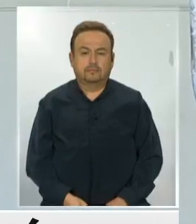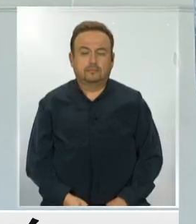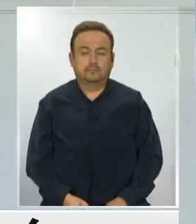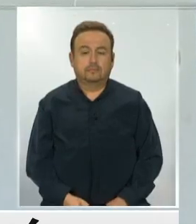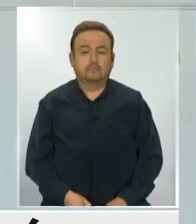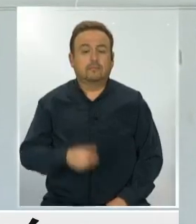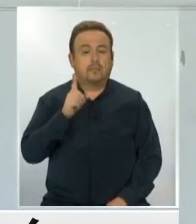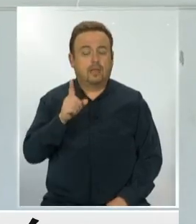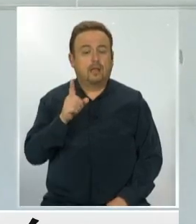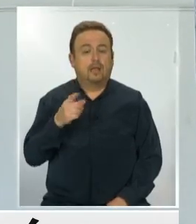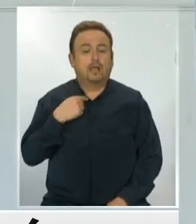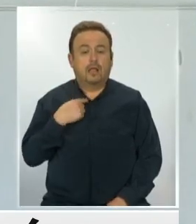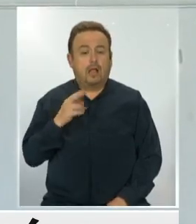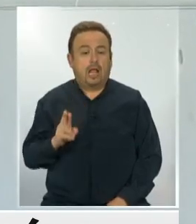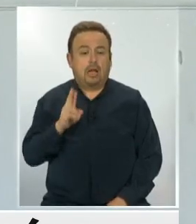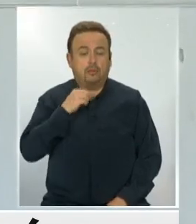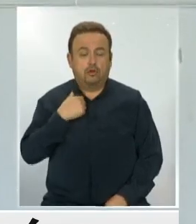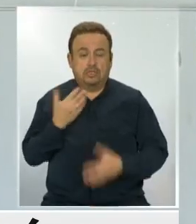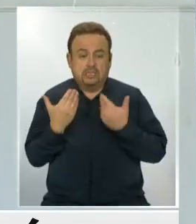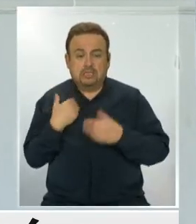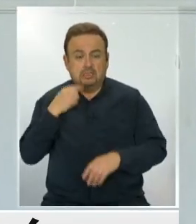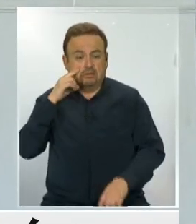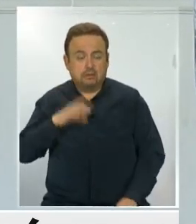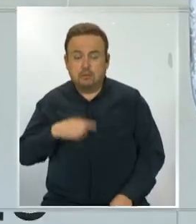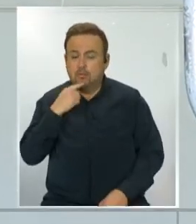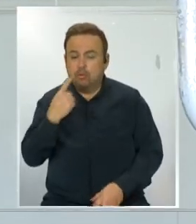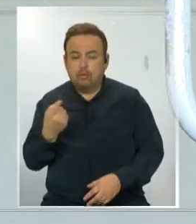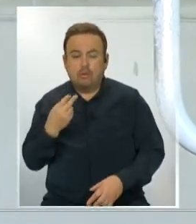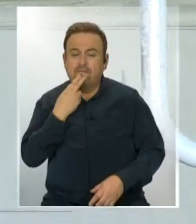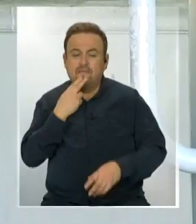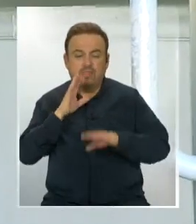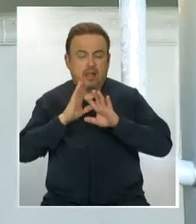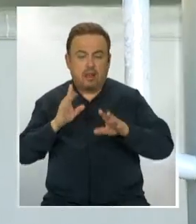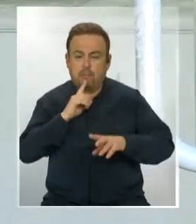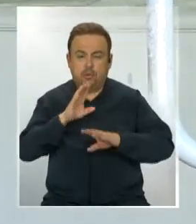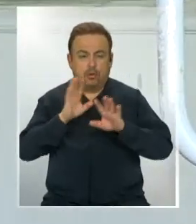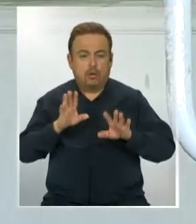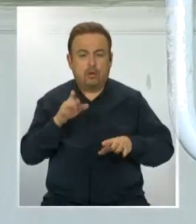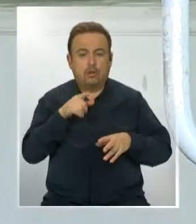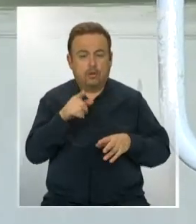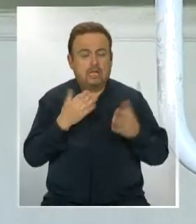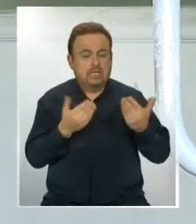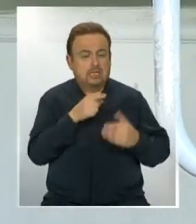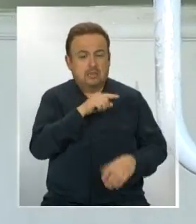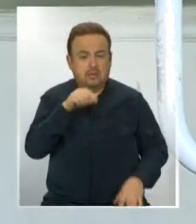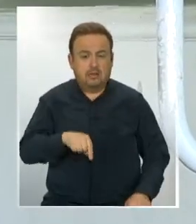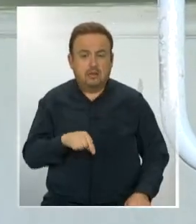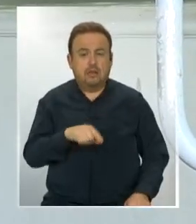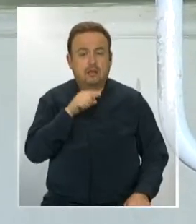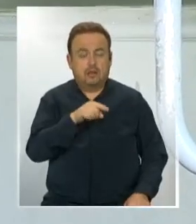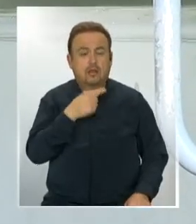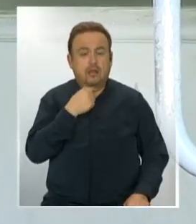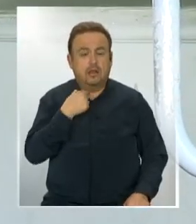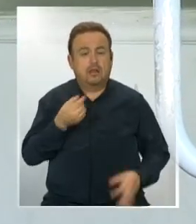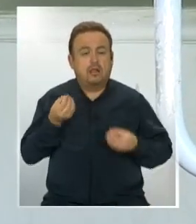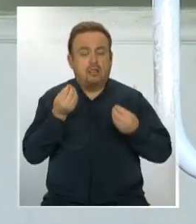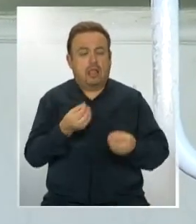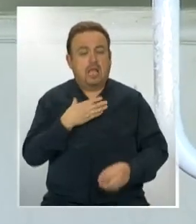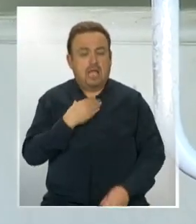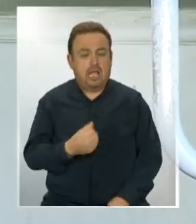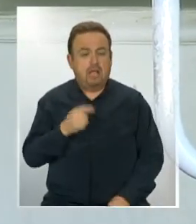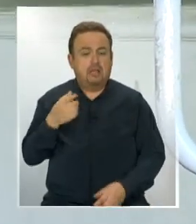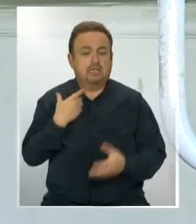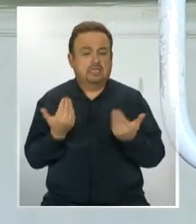Él me contestó lo que yo necesitaba saber. No le pregunté por su vida ni nada. ¿Usted quiere decir lo que viene a hacer? Quiero dar un poder a mi hijo porque